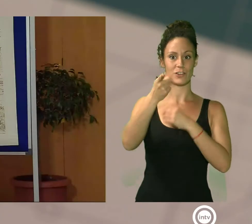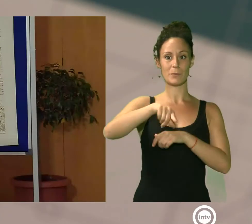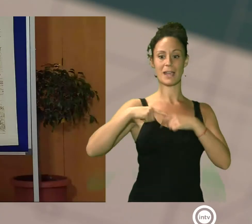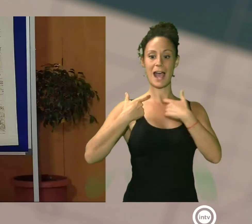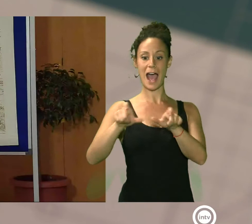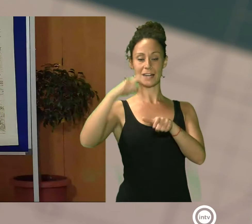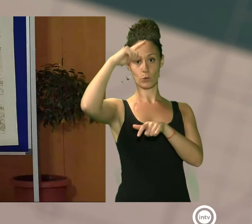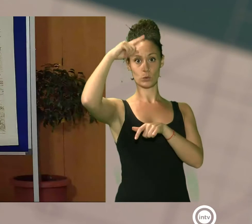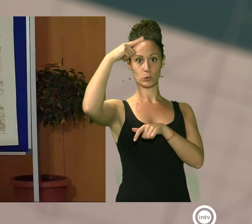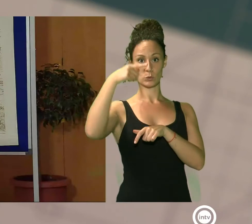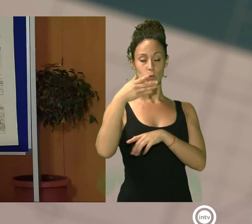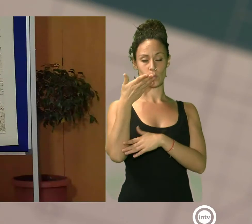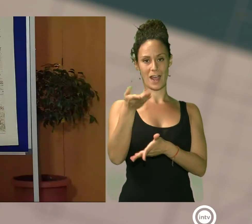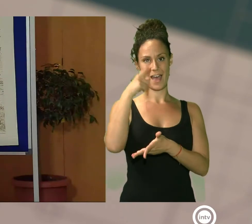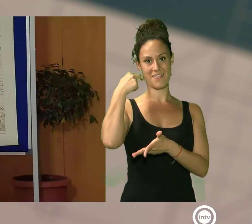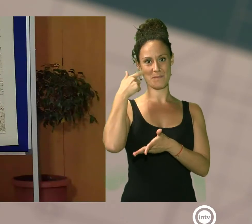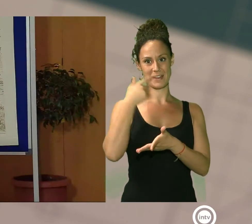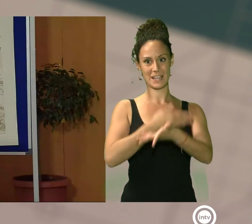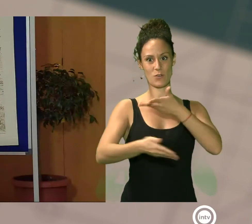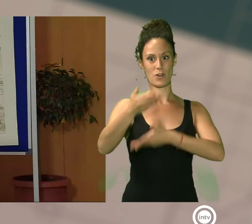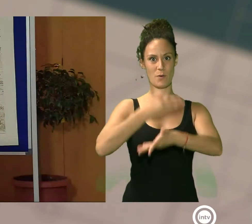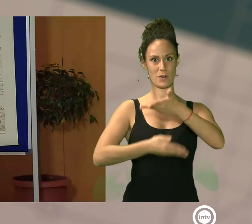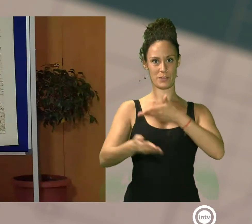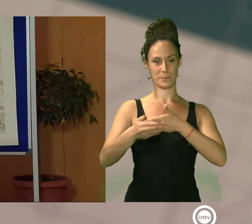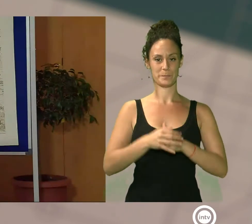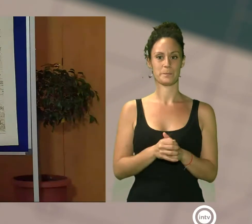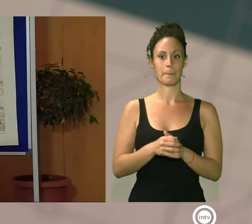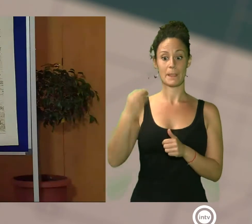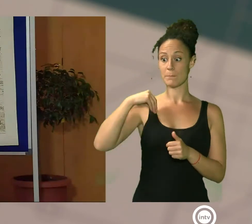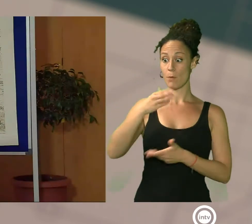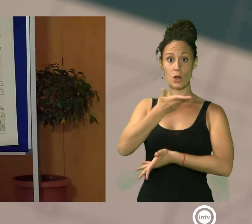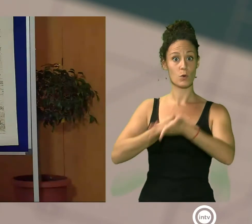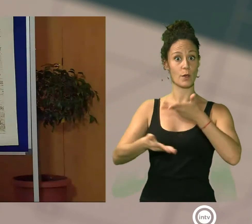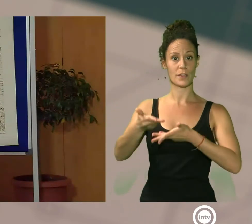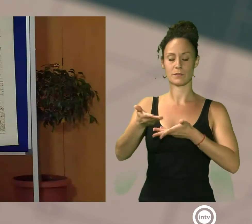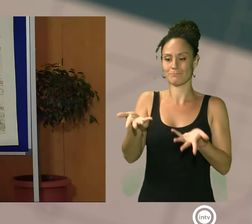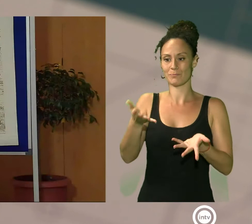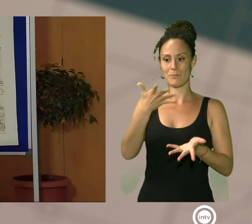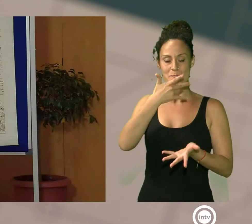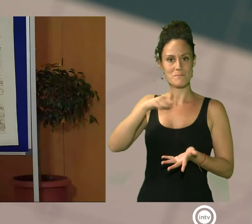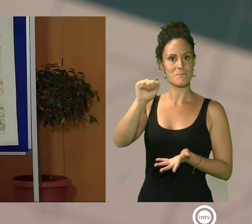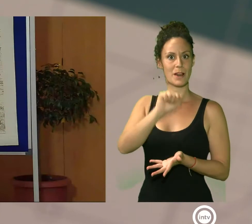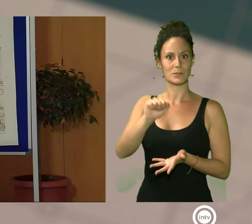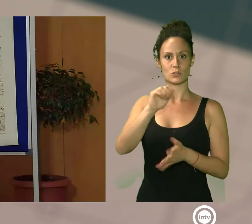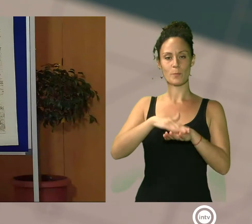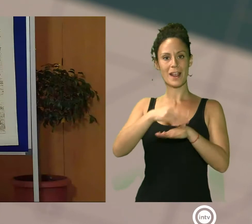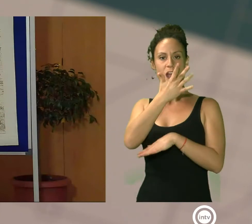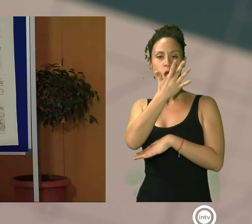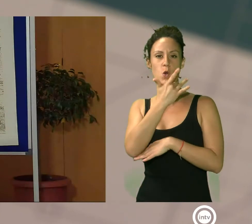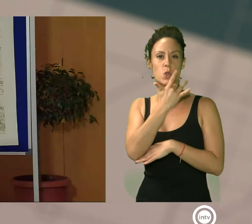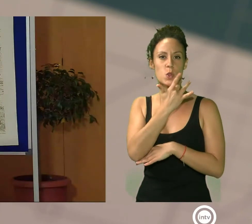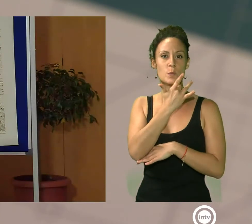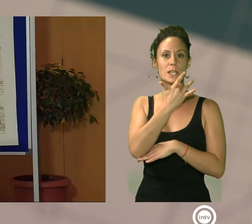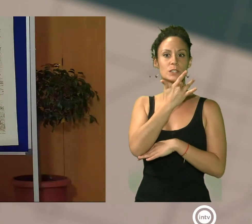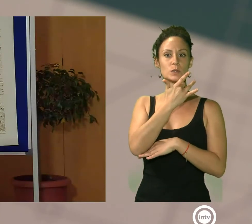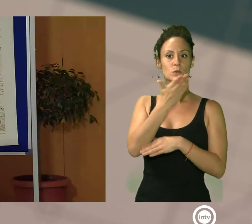conmemoraciones y días internacionales contribuyen de manera extraordinaria al conocimiento de una